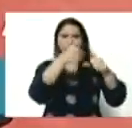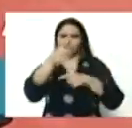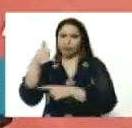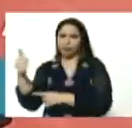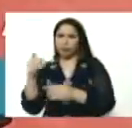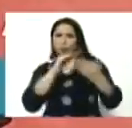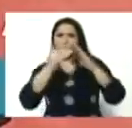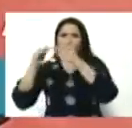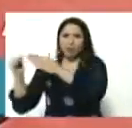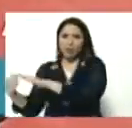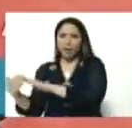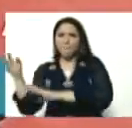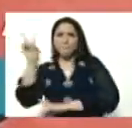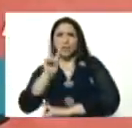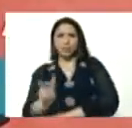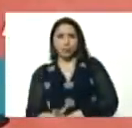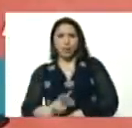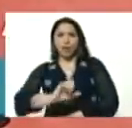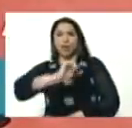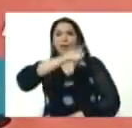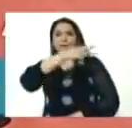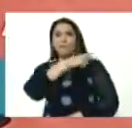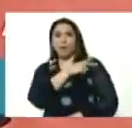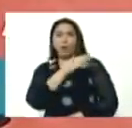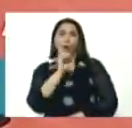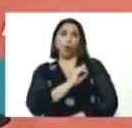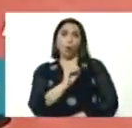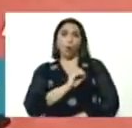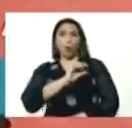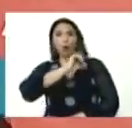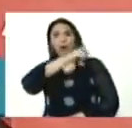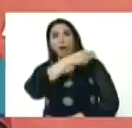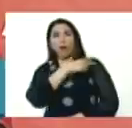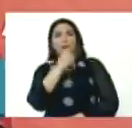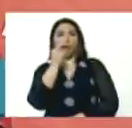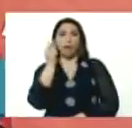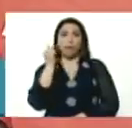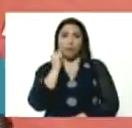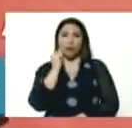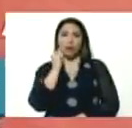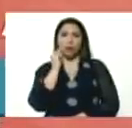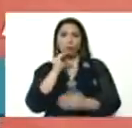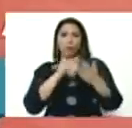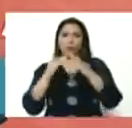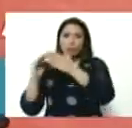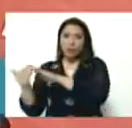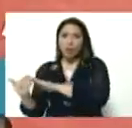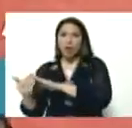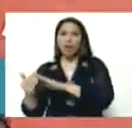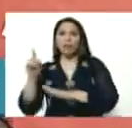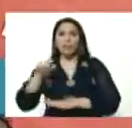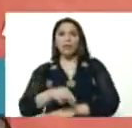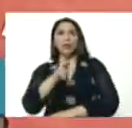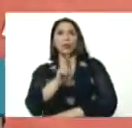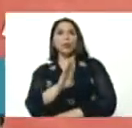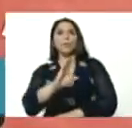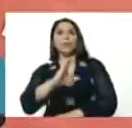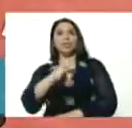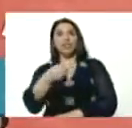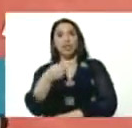de Venezuela un jefe o jefa de comunidad, más los jefes y jefas de VCH, las estructuras